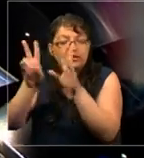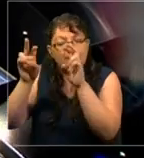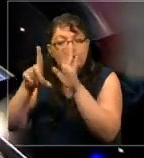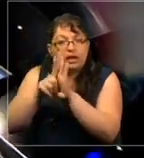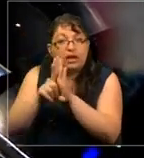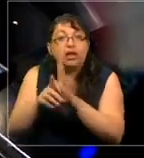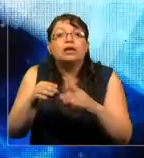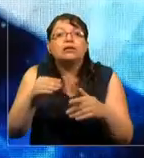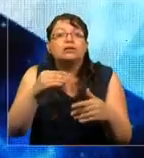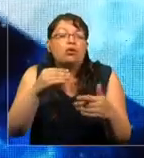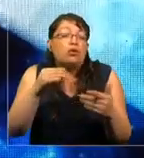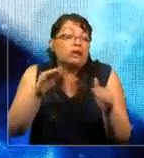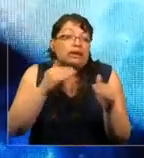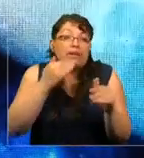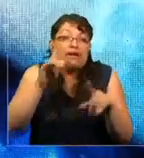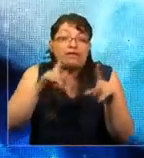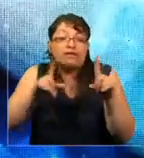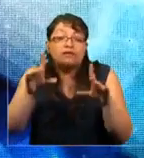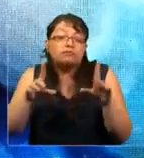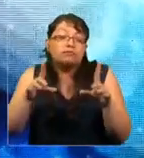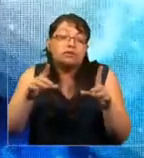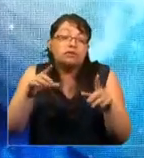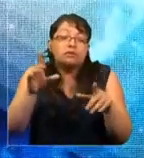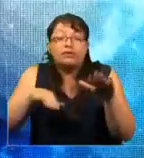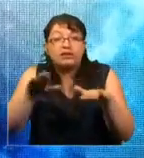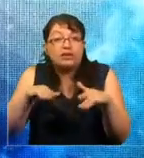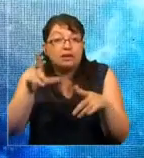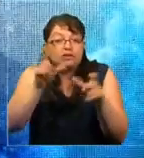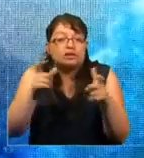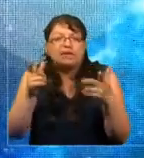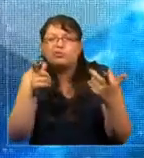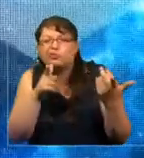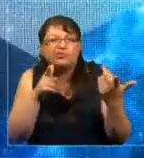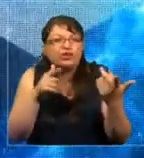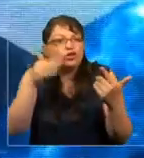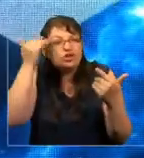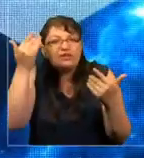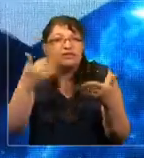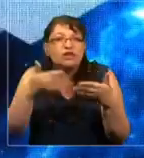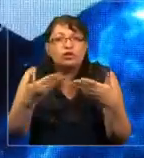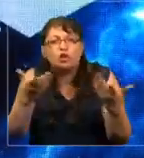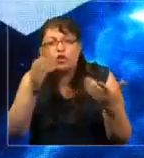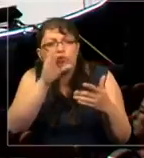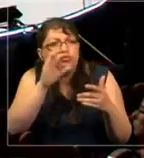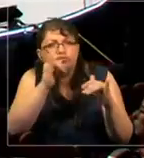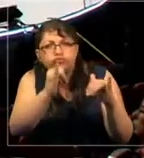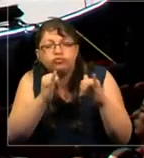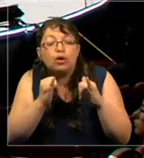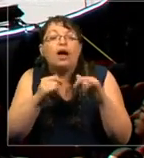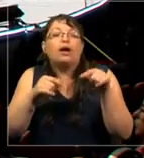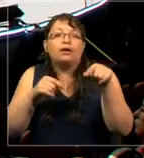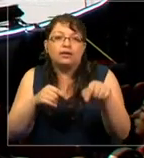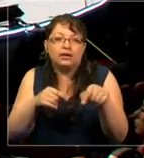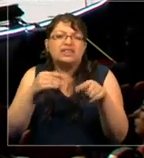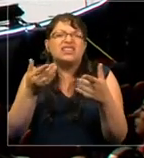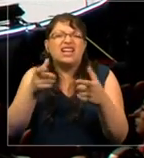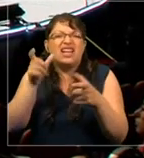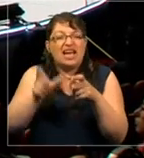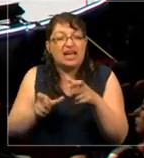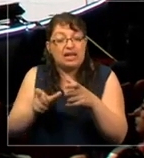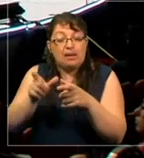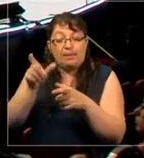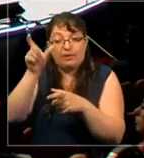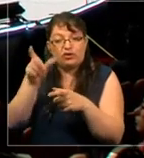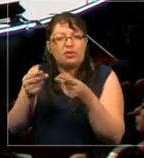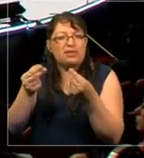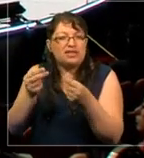a veces la persona anda un poco perdida, está tratando de buscar información. Los asistentes virtuales lo que hacen es tener una conversación casi